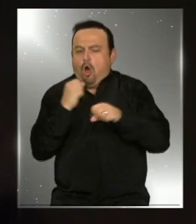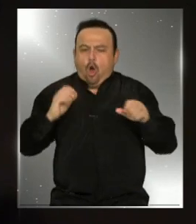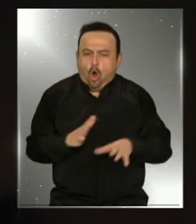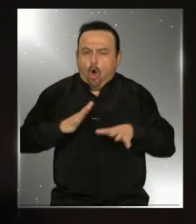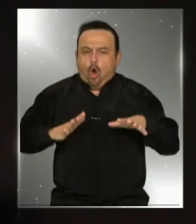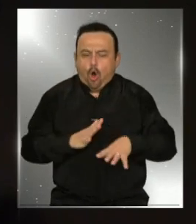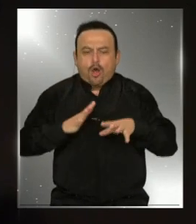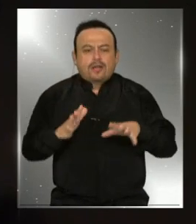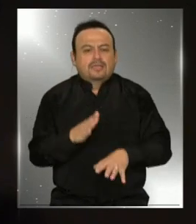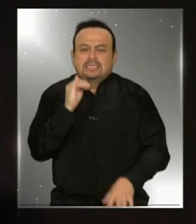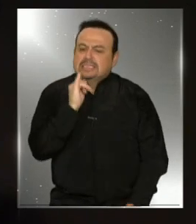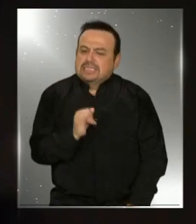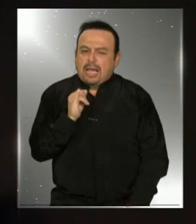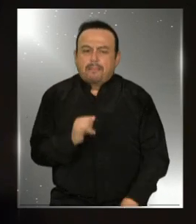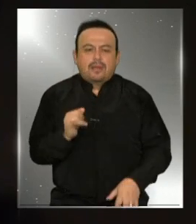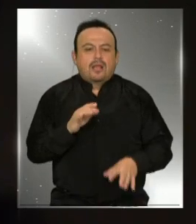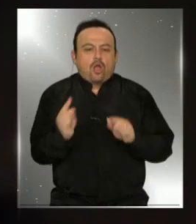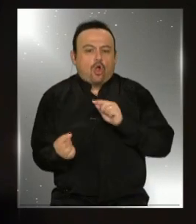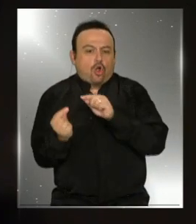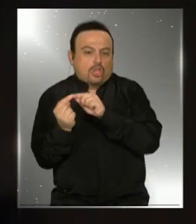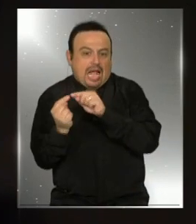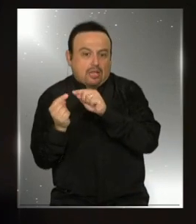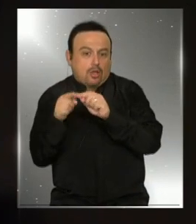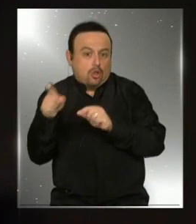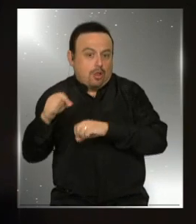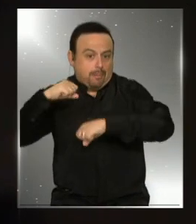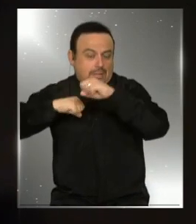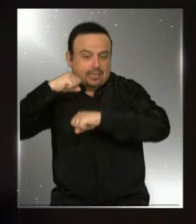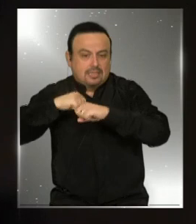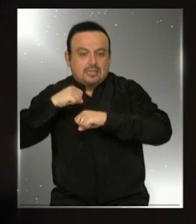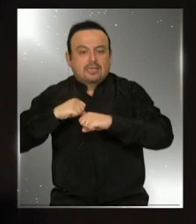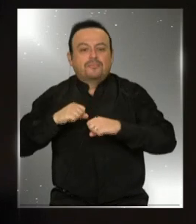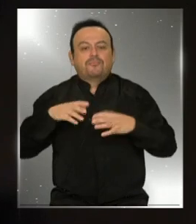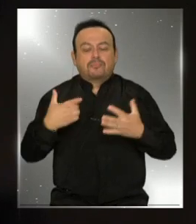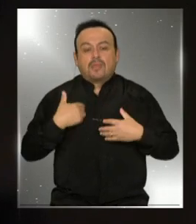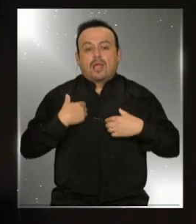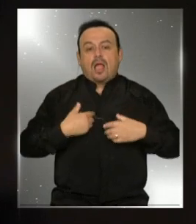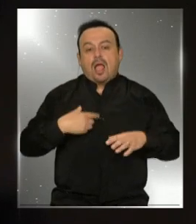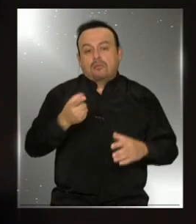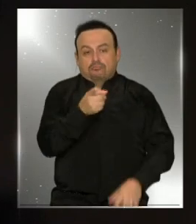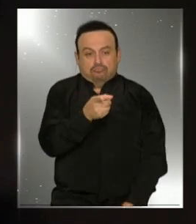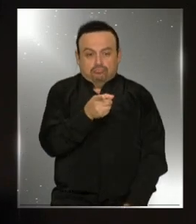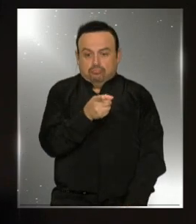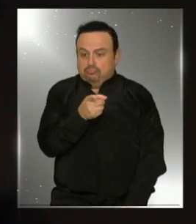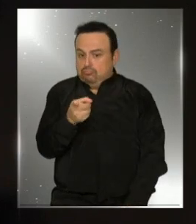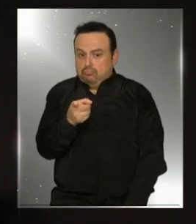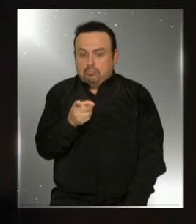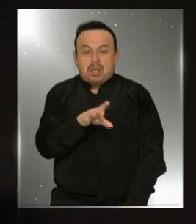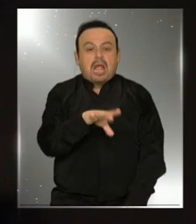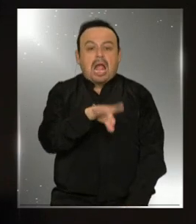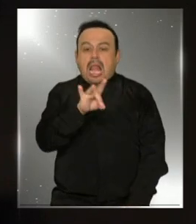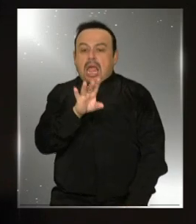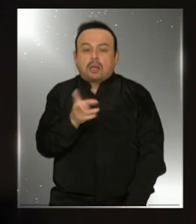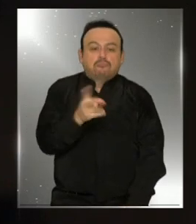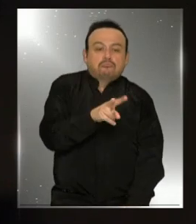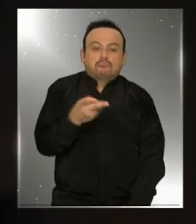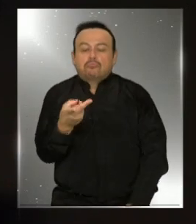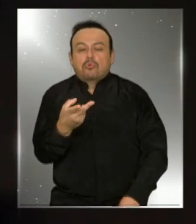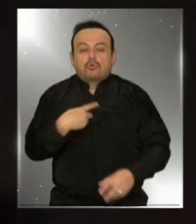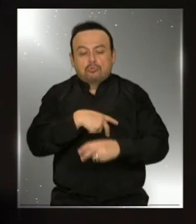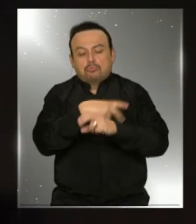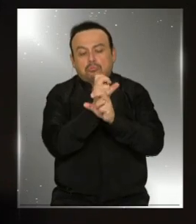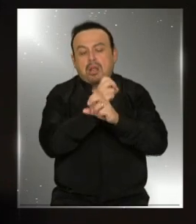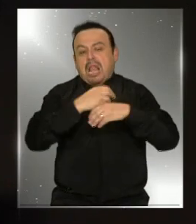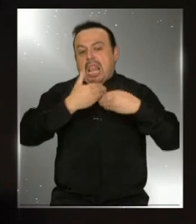esté siempre disponible o siempre en contacto con su empleador. Aquí tenemos dos alternativas, que será el trabajador que libremente la va